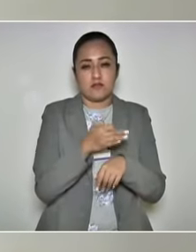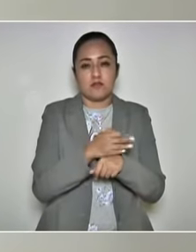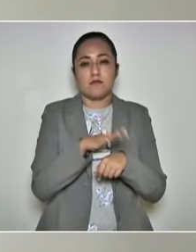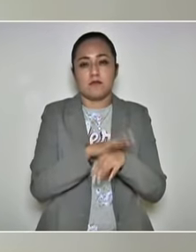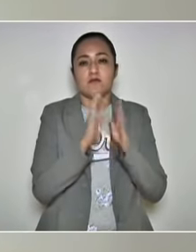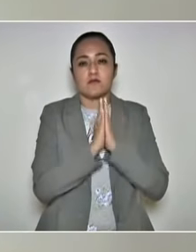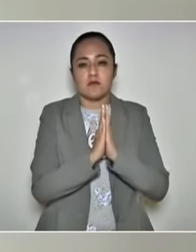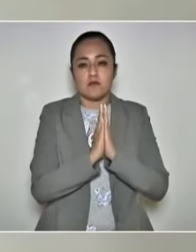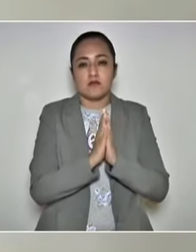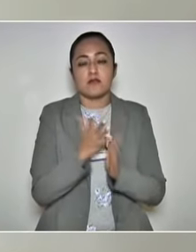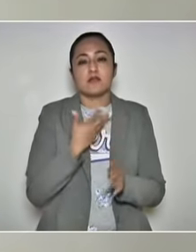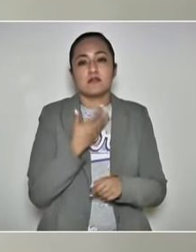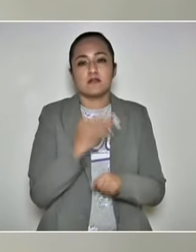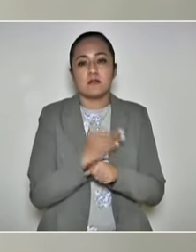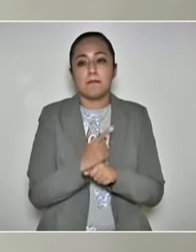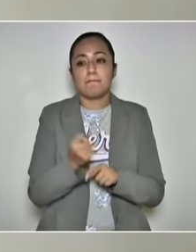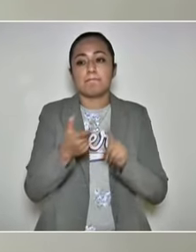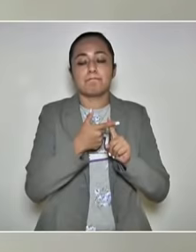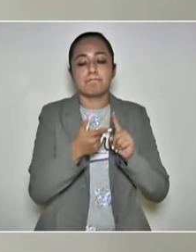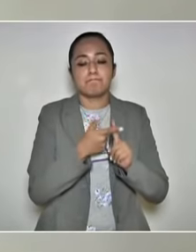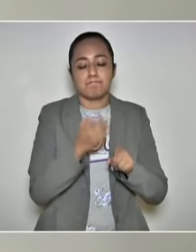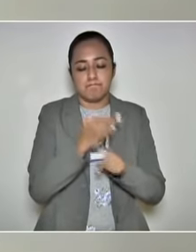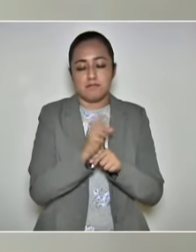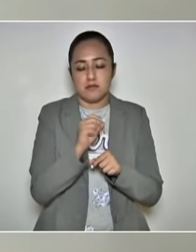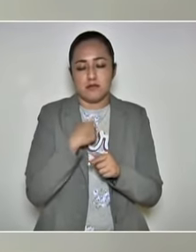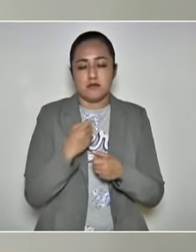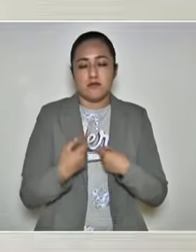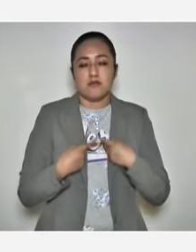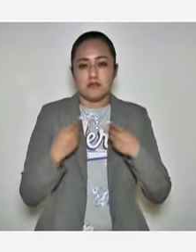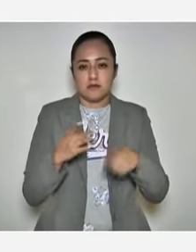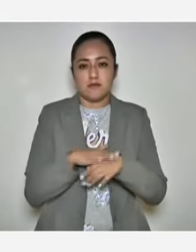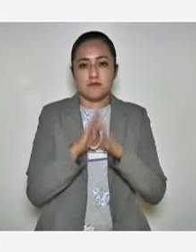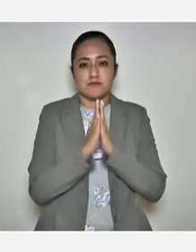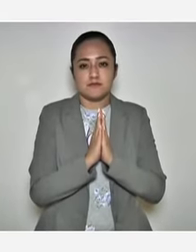favor, tengo nada más las primeras dosis. Te lo paso en un momento.